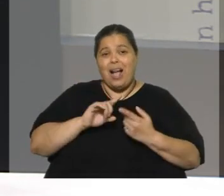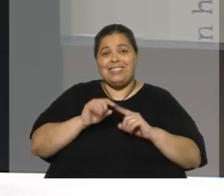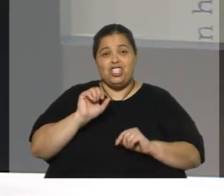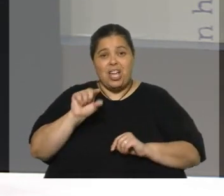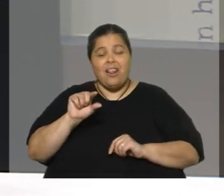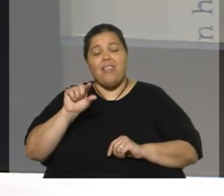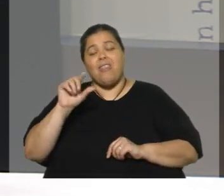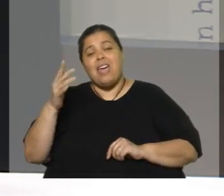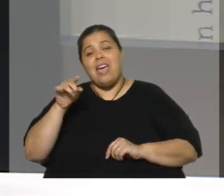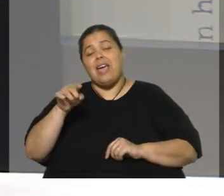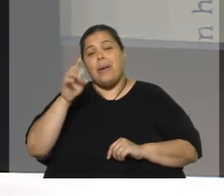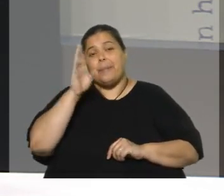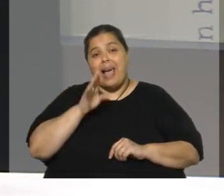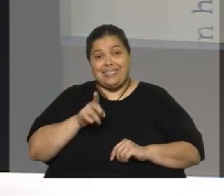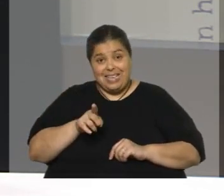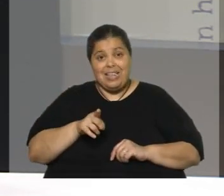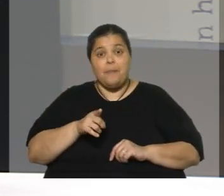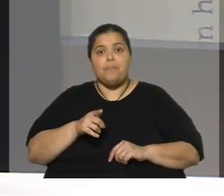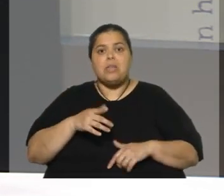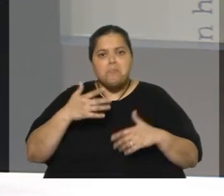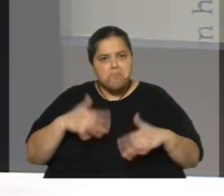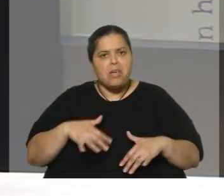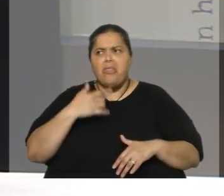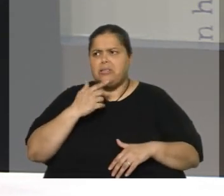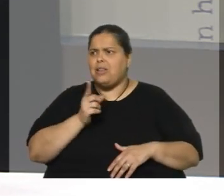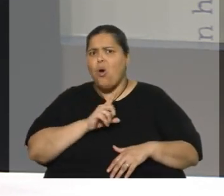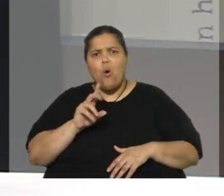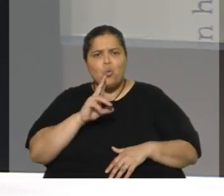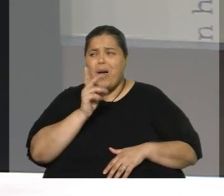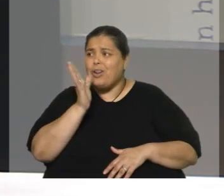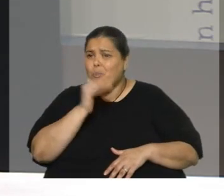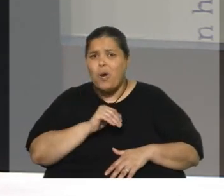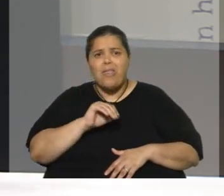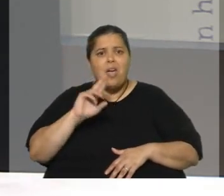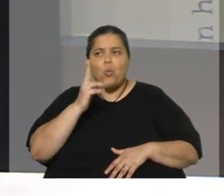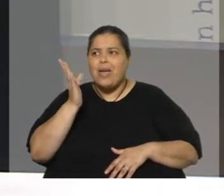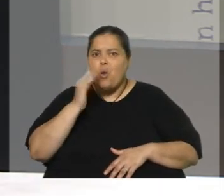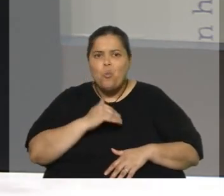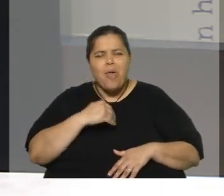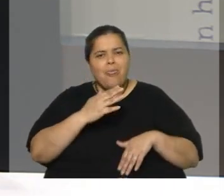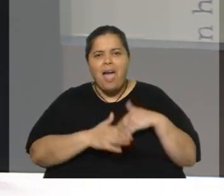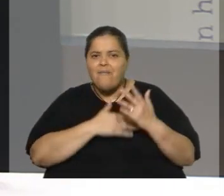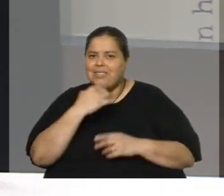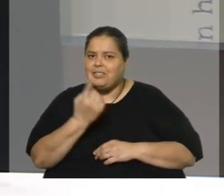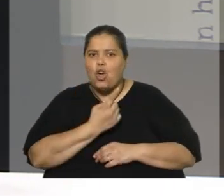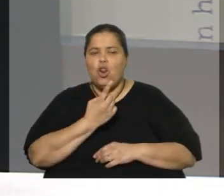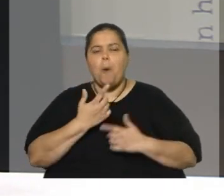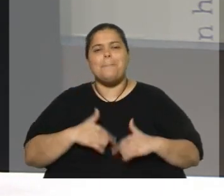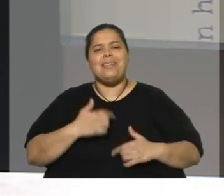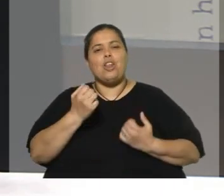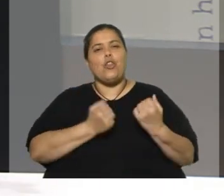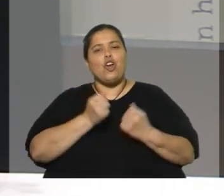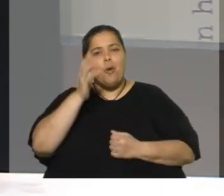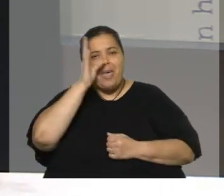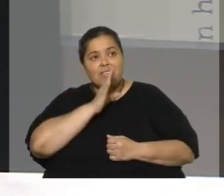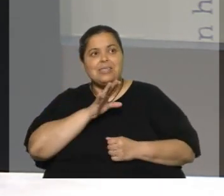Itamaraty y hay muchos de que dicen Uruguay no puede, ¿no? O sea, el Ministerio de Economía de Brasil era el que